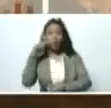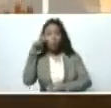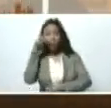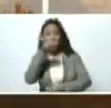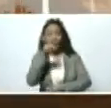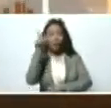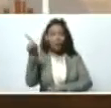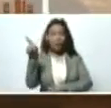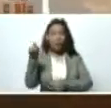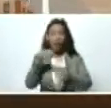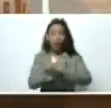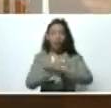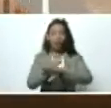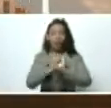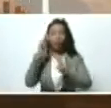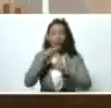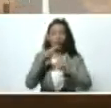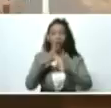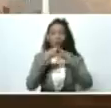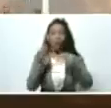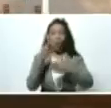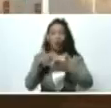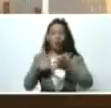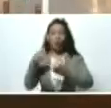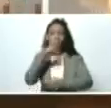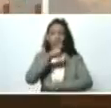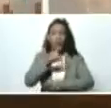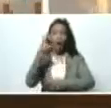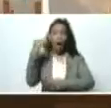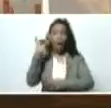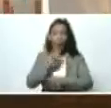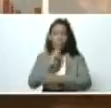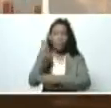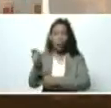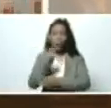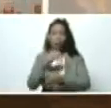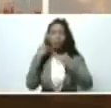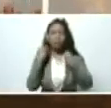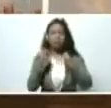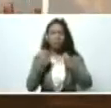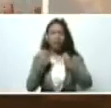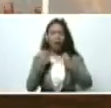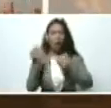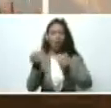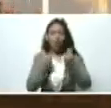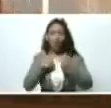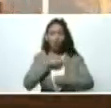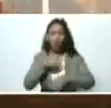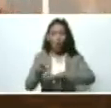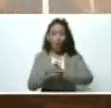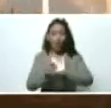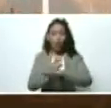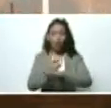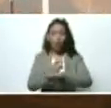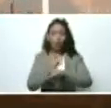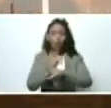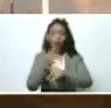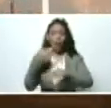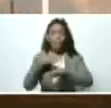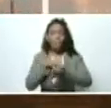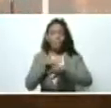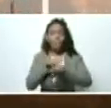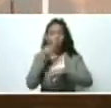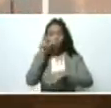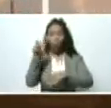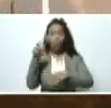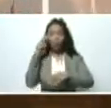Freddy. Todos los recursos que Freddy necesita hay que depositárselos para, como gobernador él actúe, ministro Ceballos,